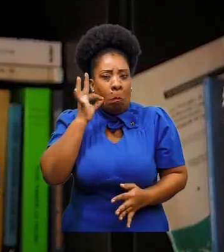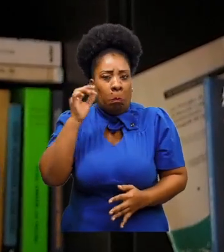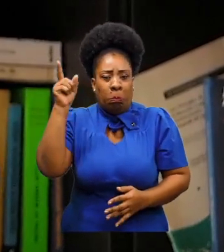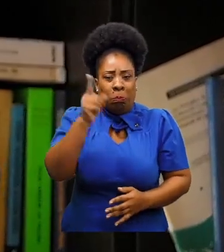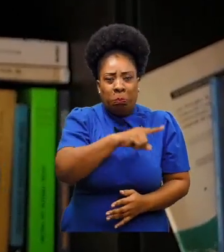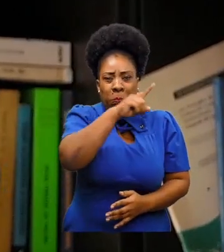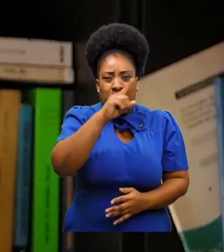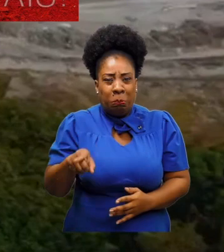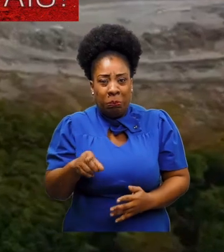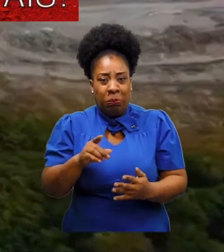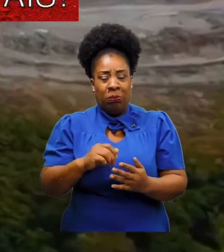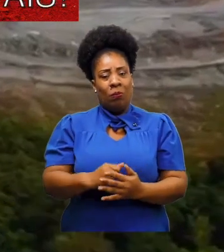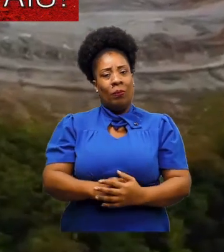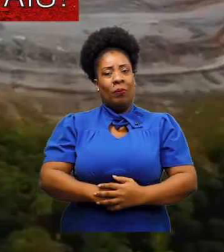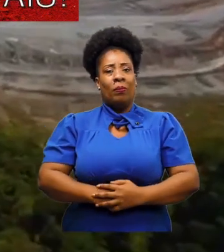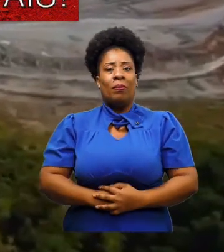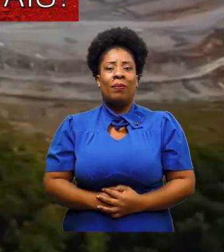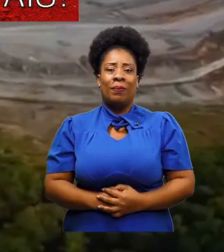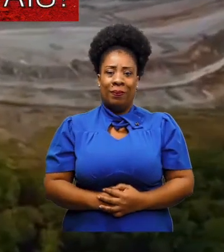de manera grave.